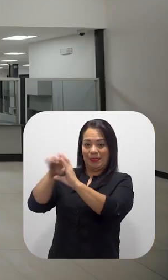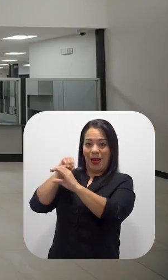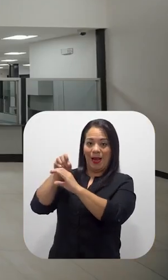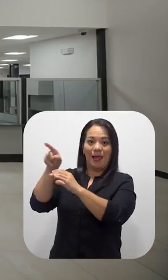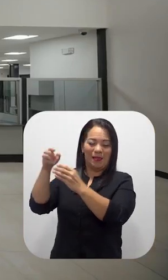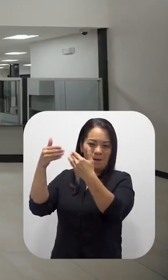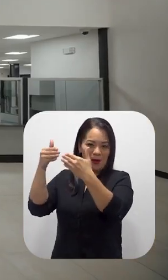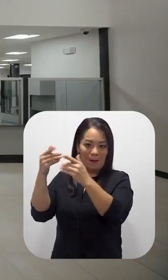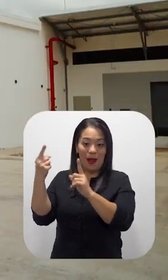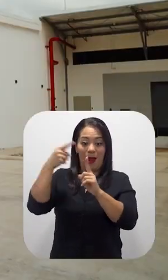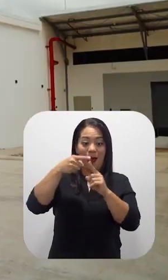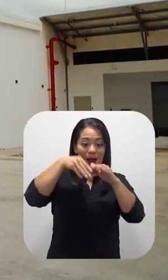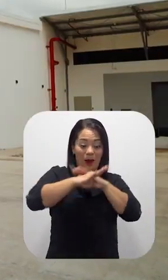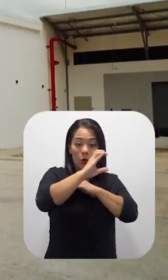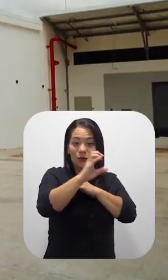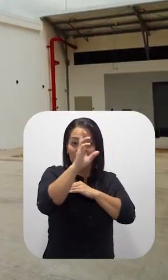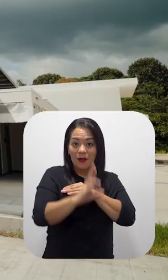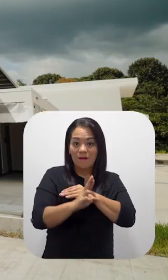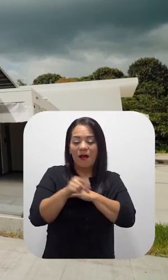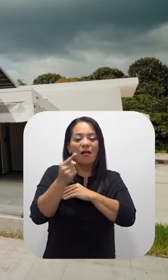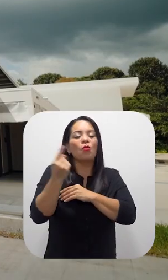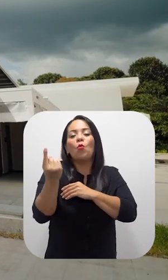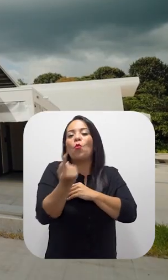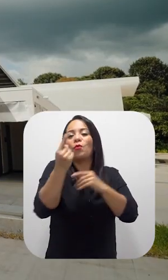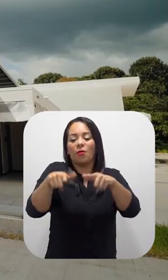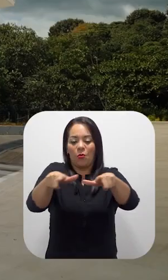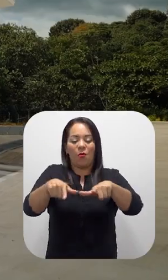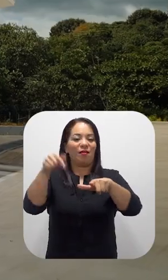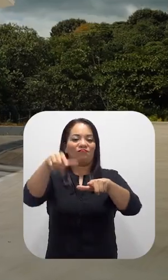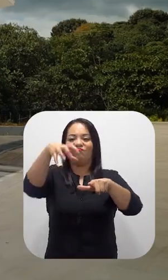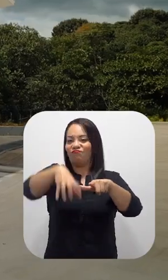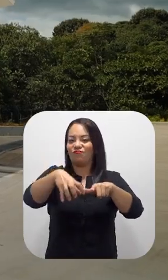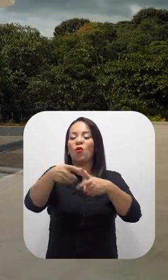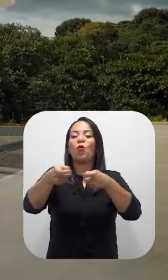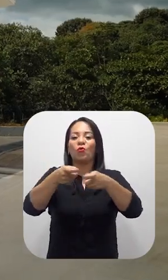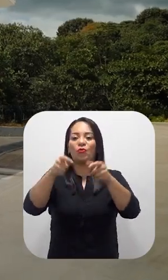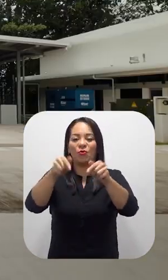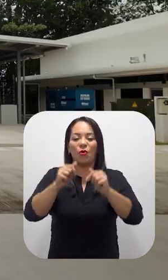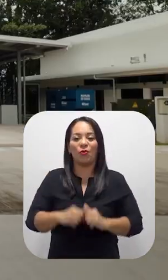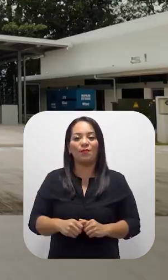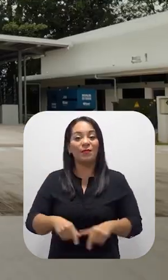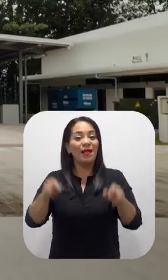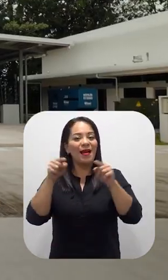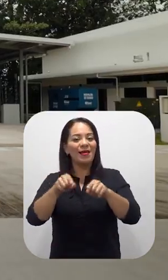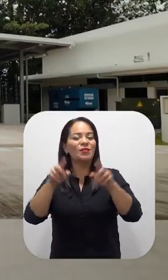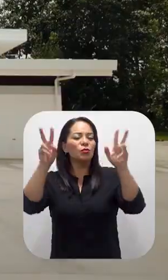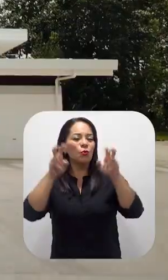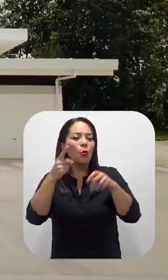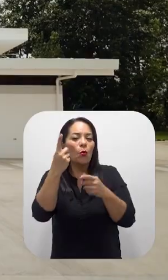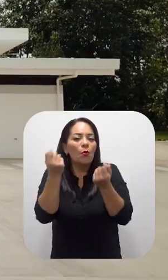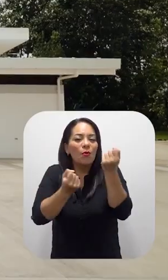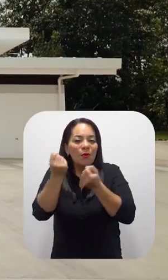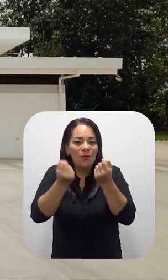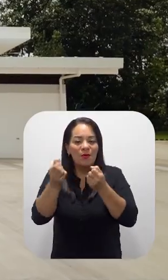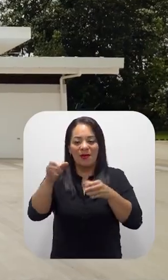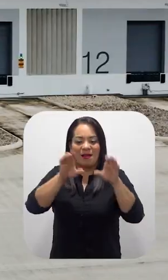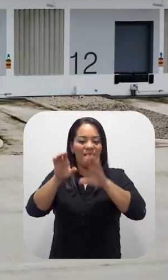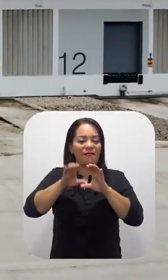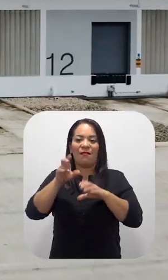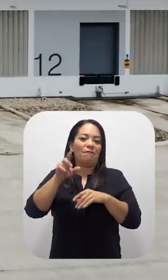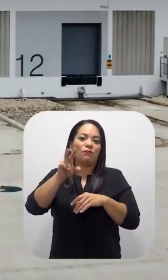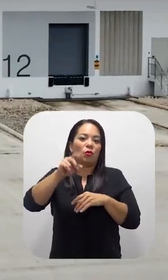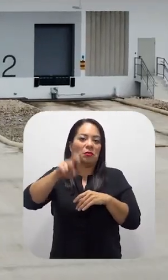Panamá y de ingreso a Costa Rica se realizarán en un único centro de control, bajo el supuesto que una unidad de